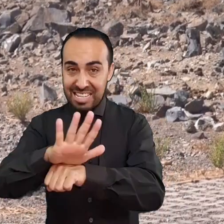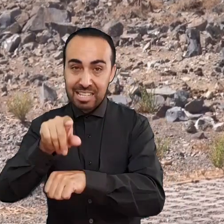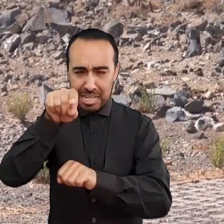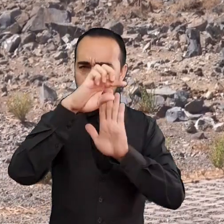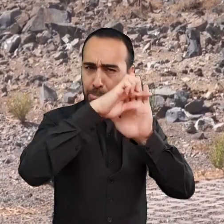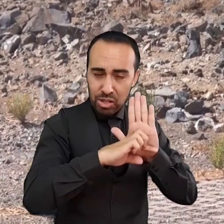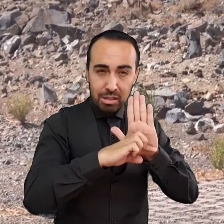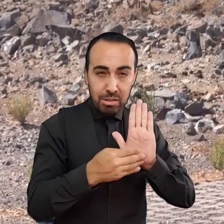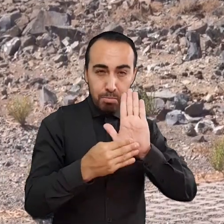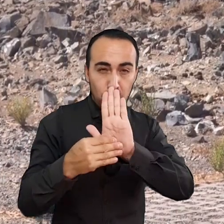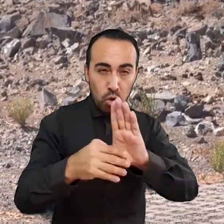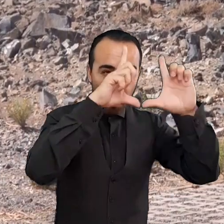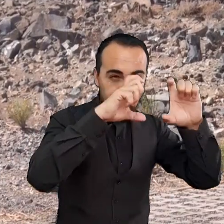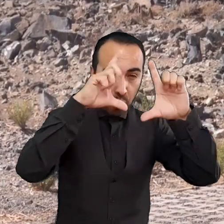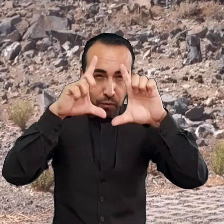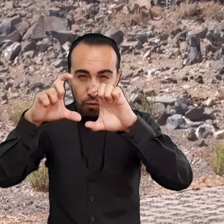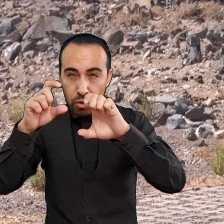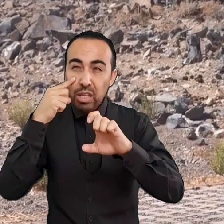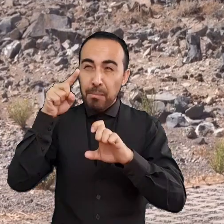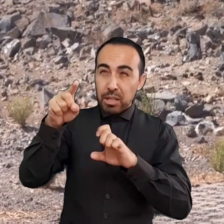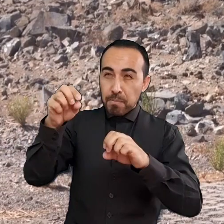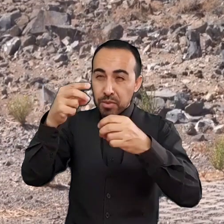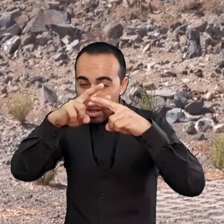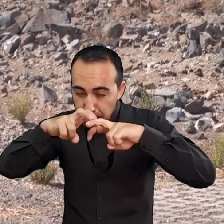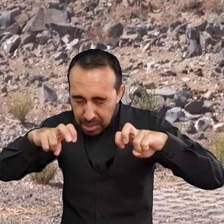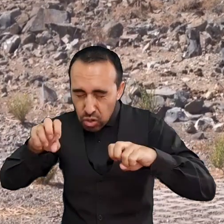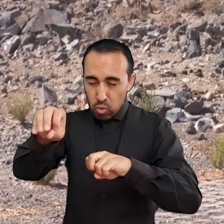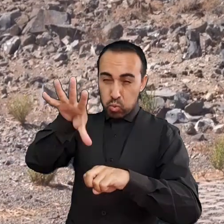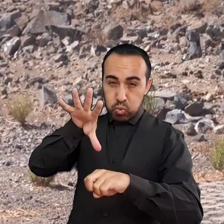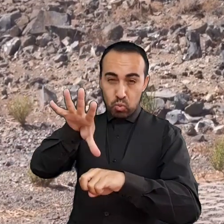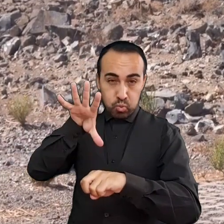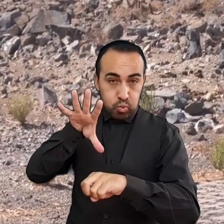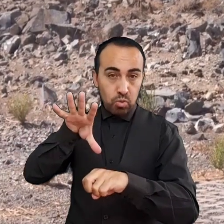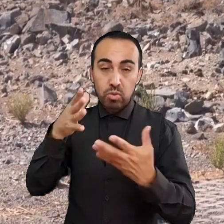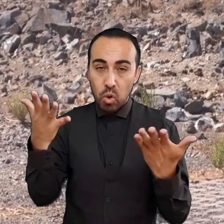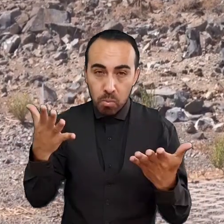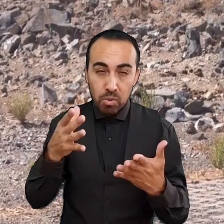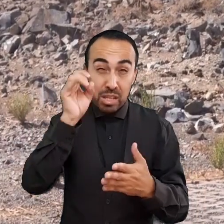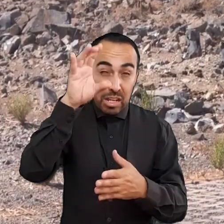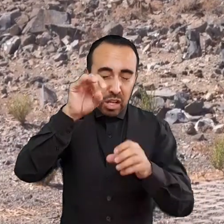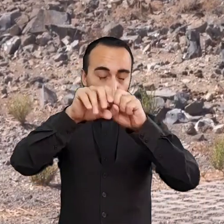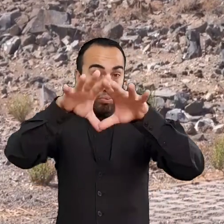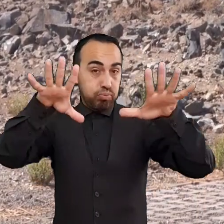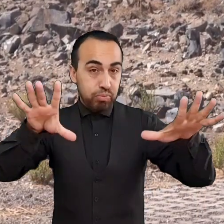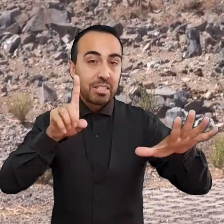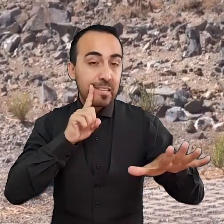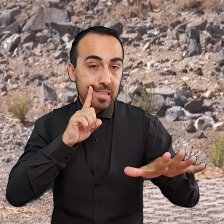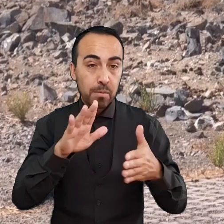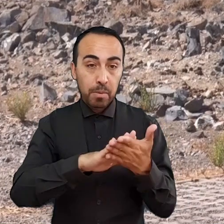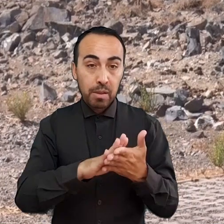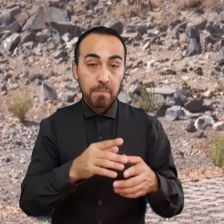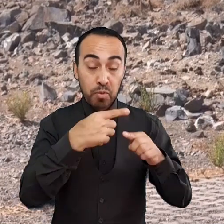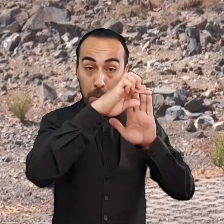se inició con la participación de destacados astrónomos chilenos y norteamericanos, como lo son Mario Amui